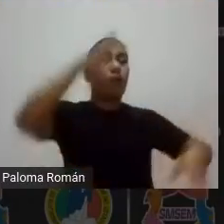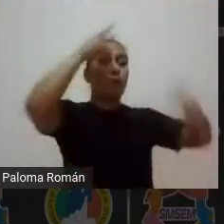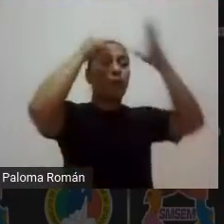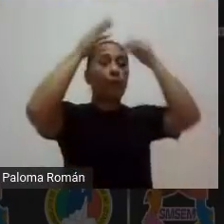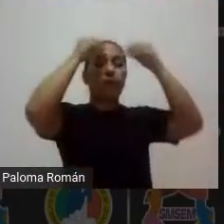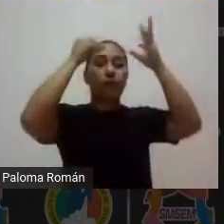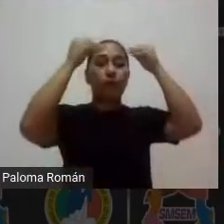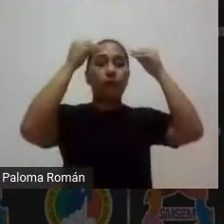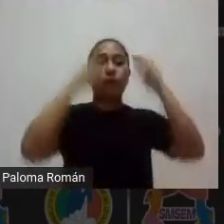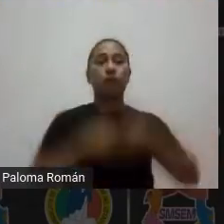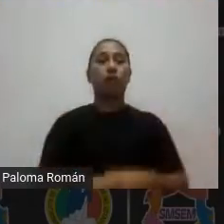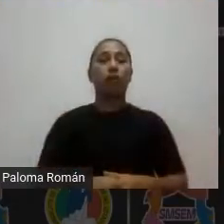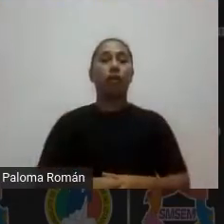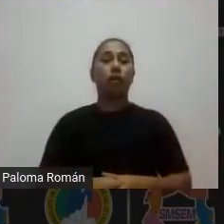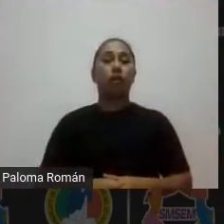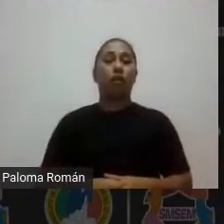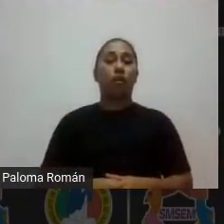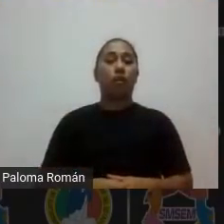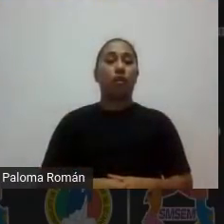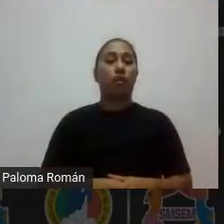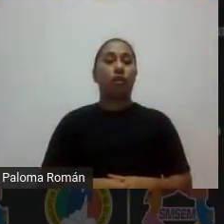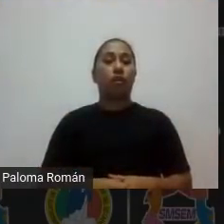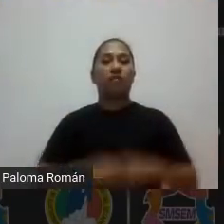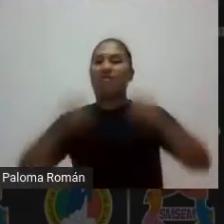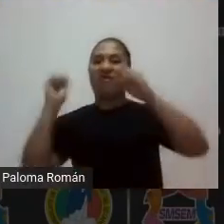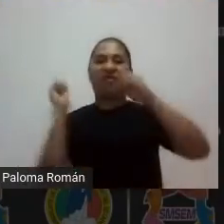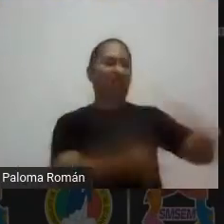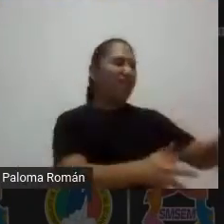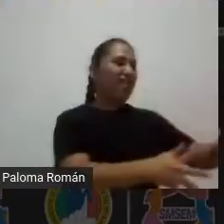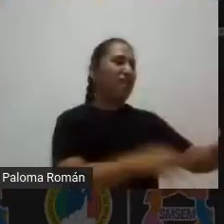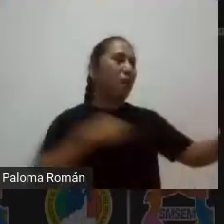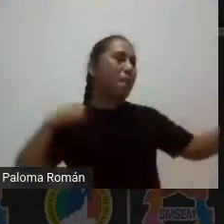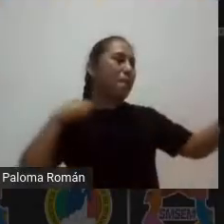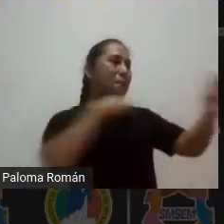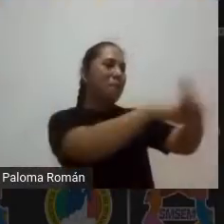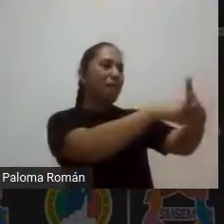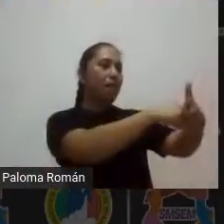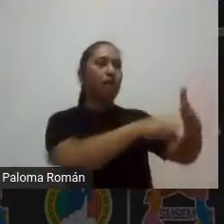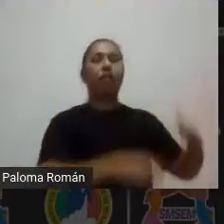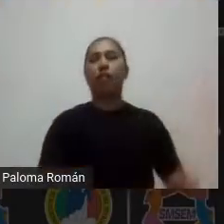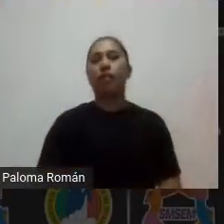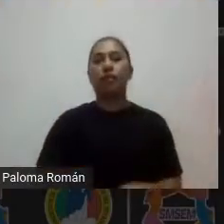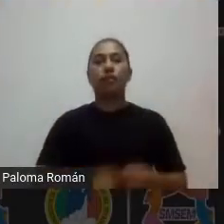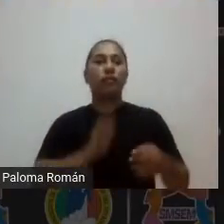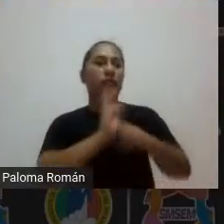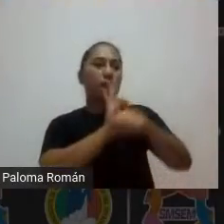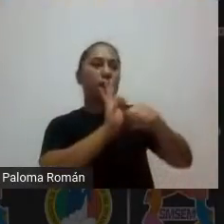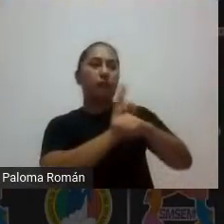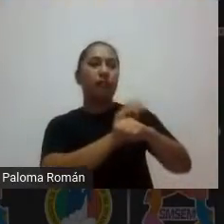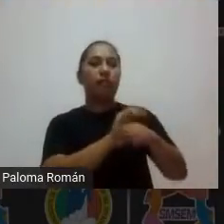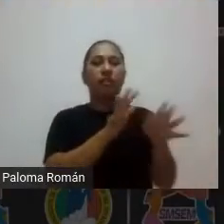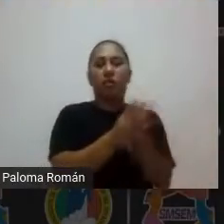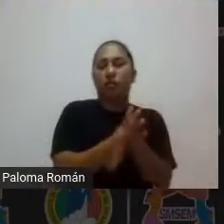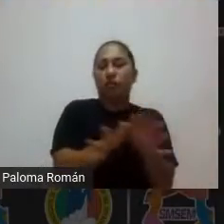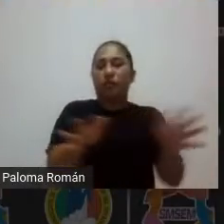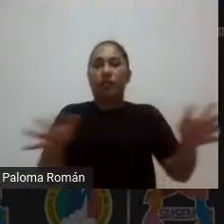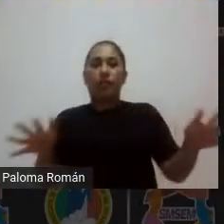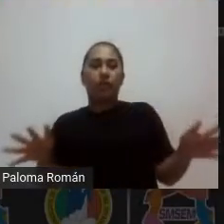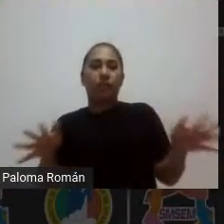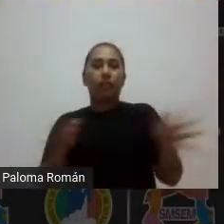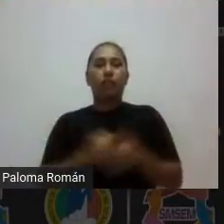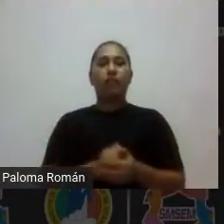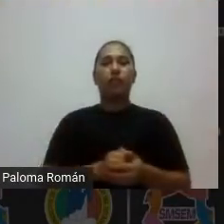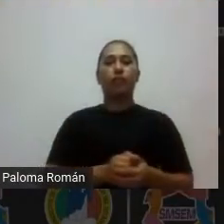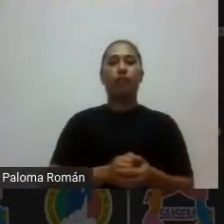para el aprendizaje de una vez tumba esas barreras de espacio físico de metodología de didáctica sea que tú veas